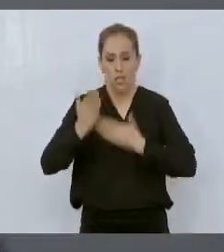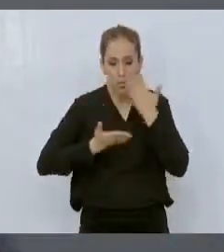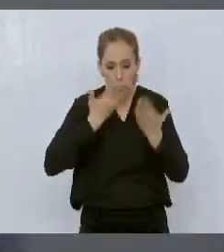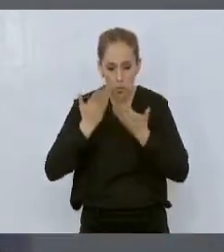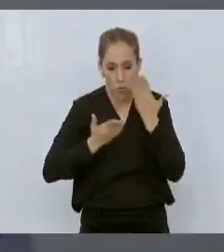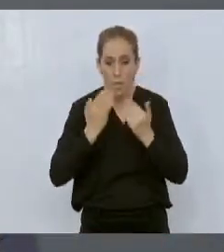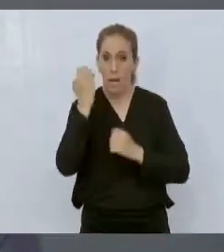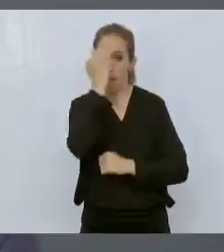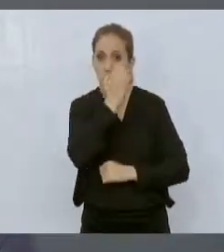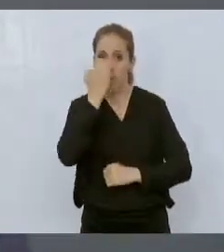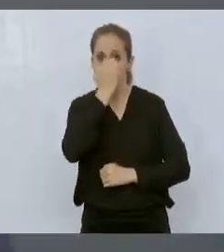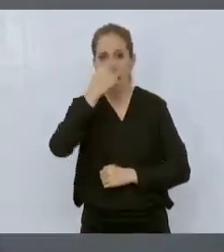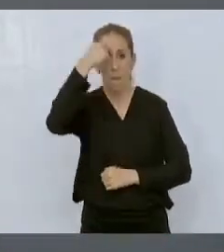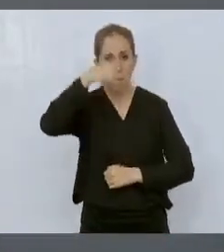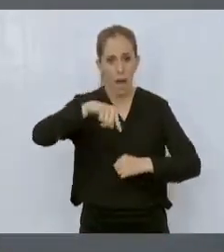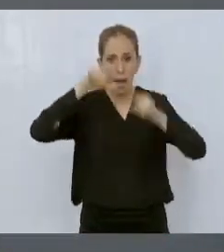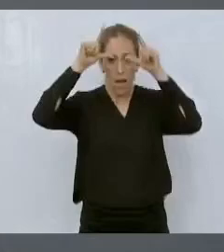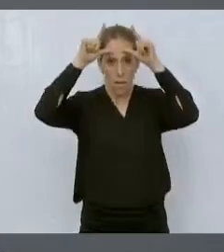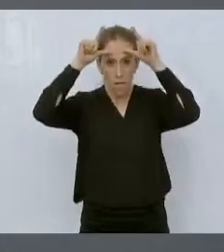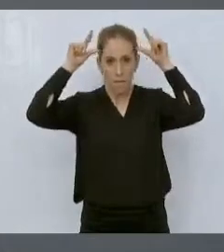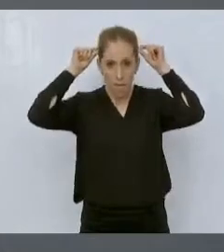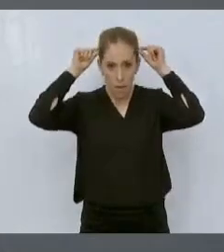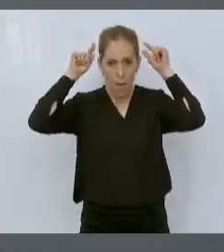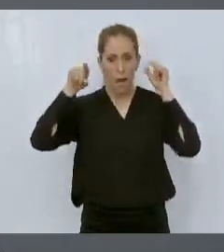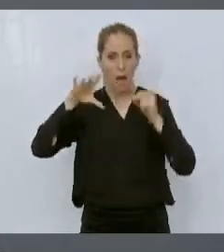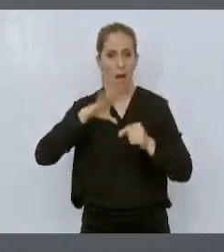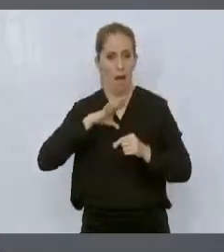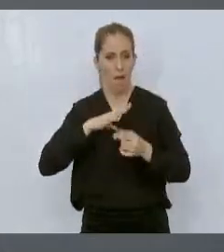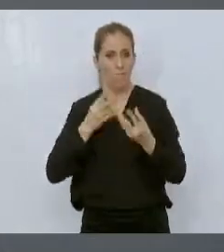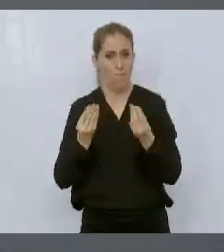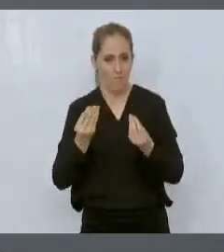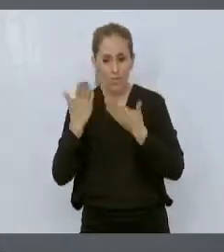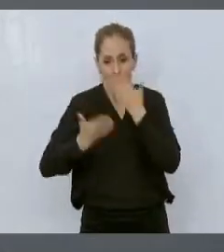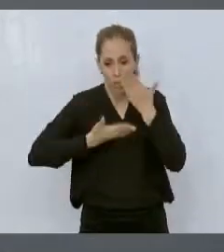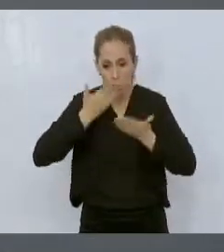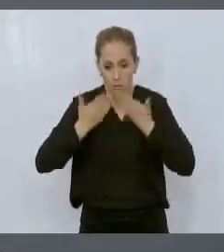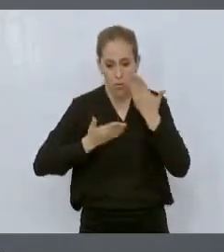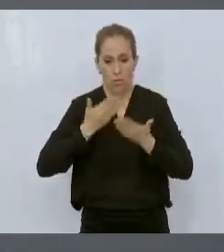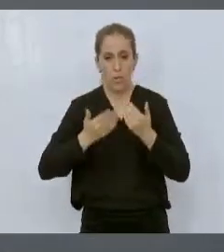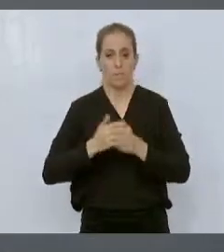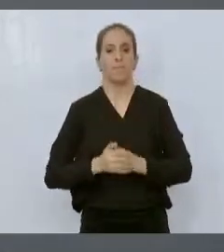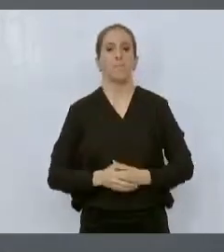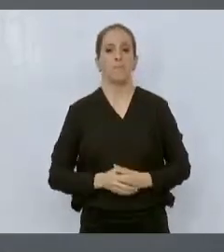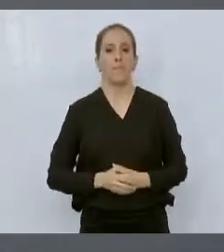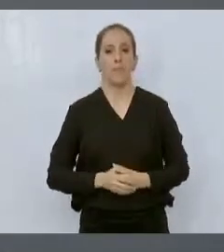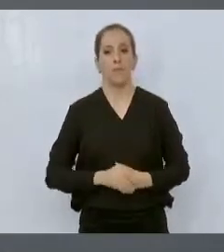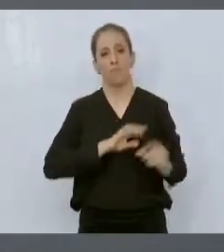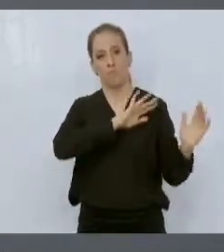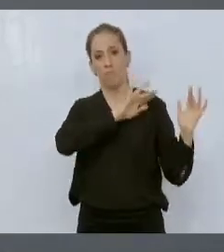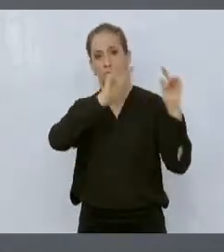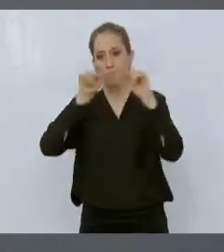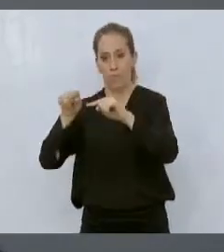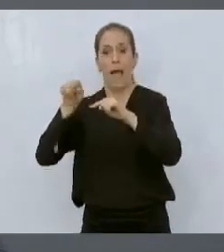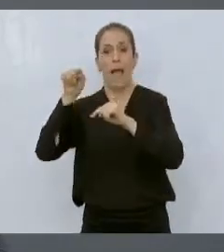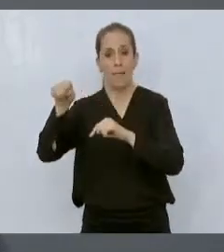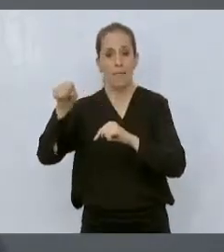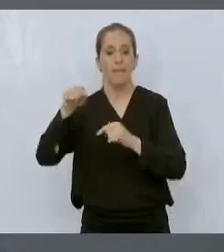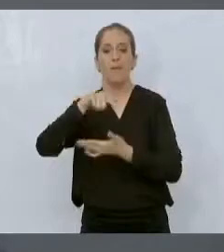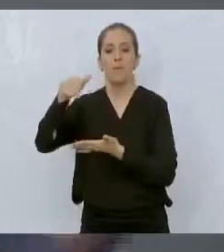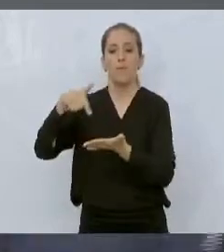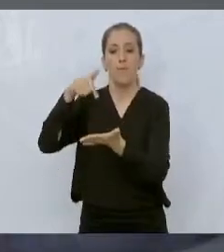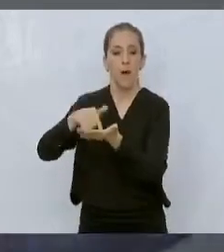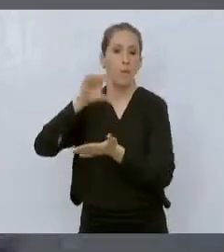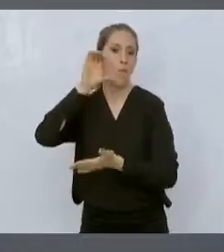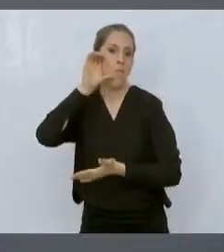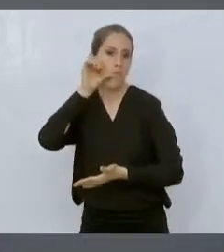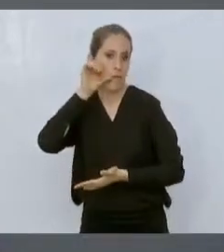y que tiene estudiantes de casi todo el mundo en Montemorelos, esto nos potencia. Y aquí en